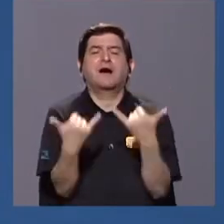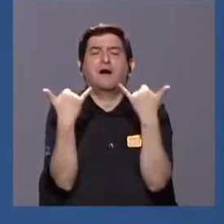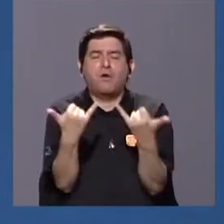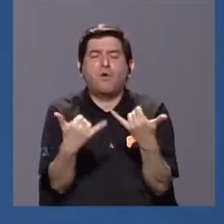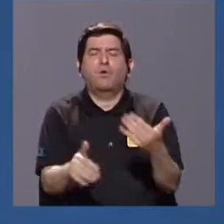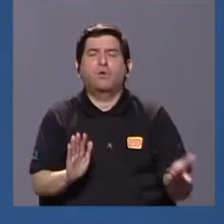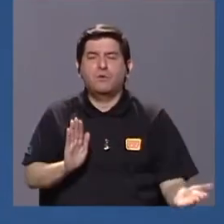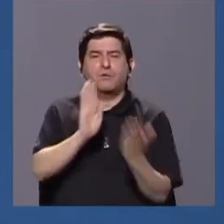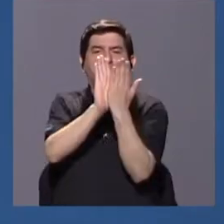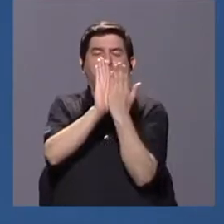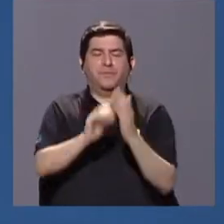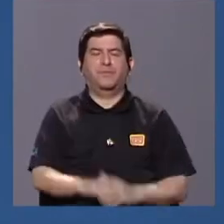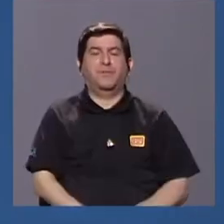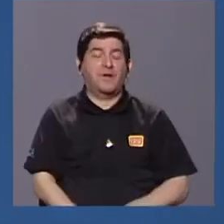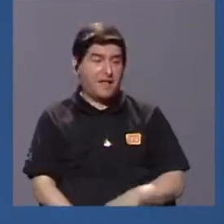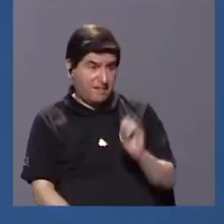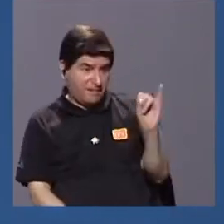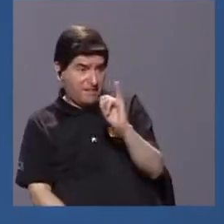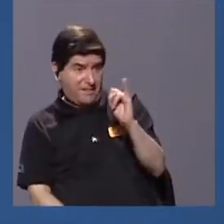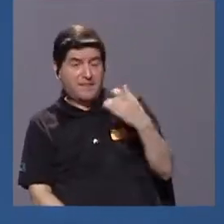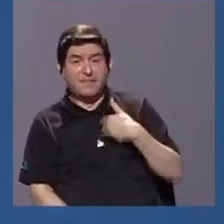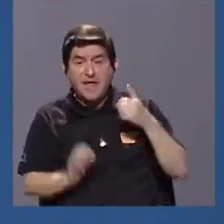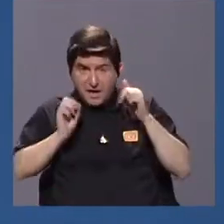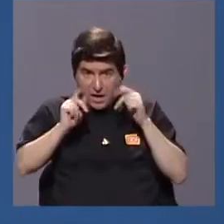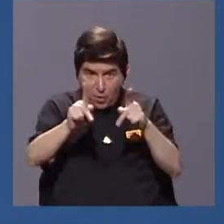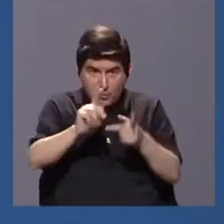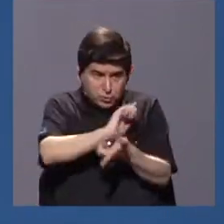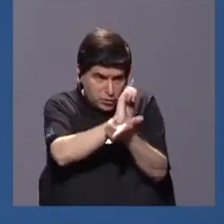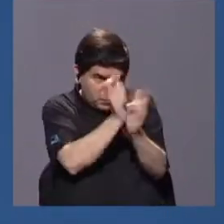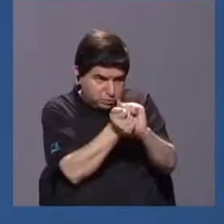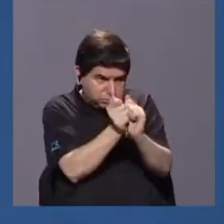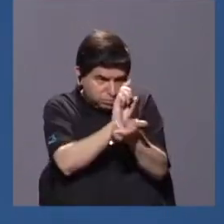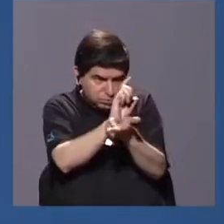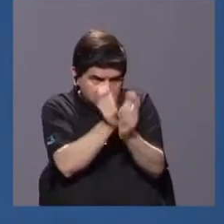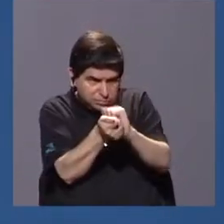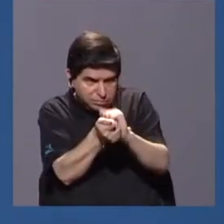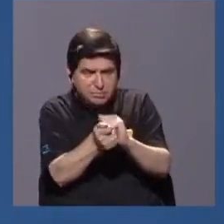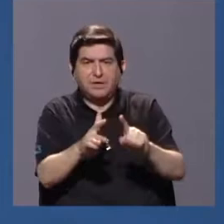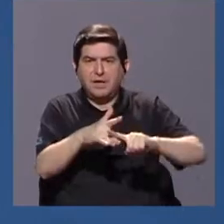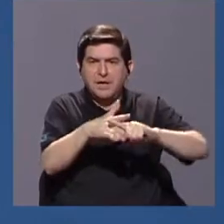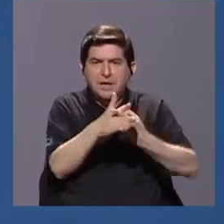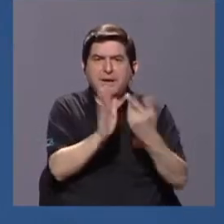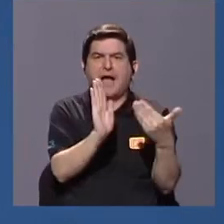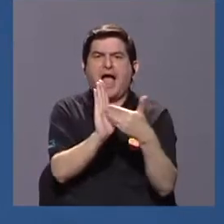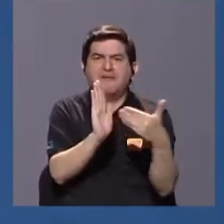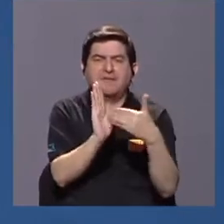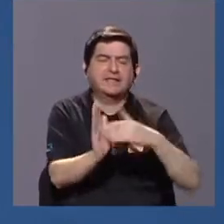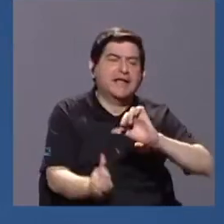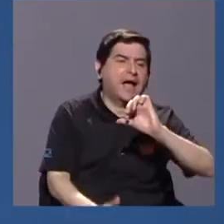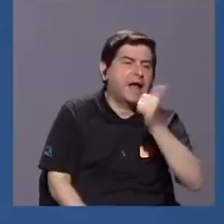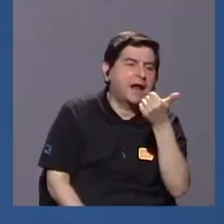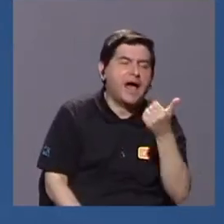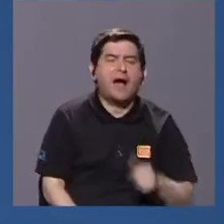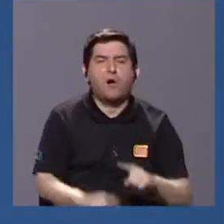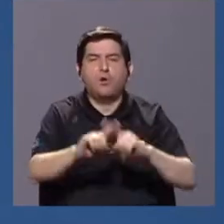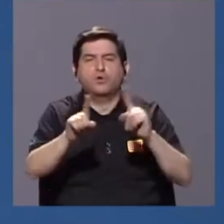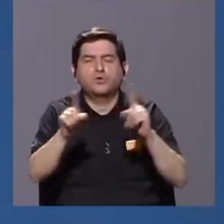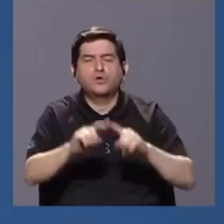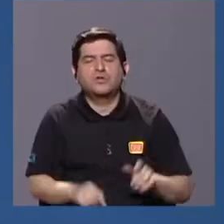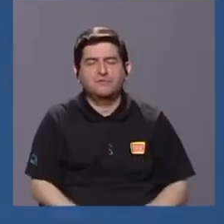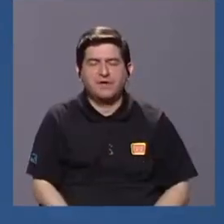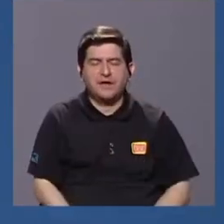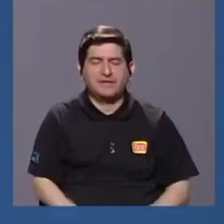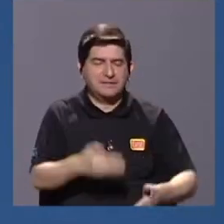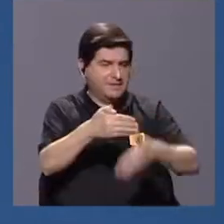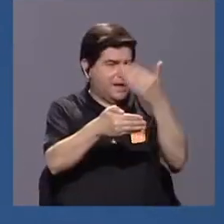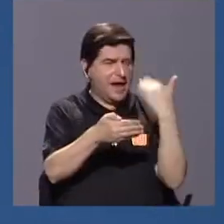donde el agente infeccioso tiene la posibilidad de mutar y empieza a afectar a otro hospedero que naturalmente